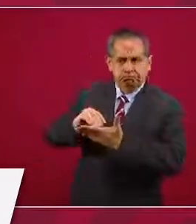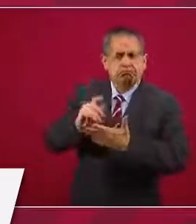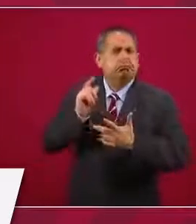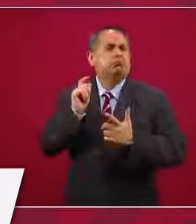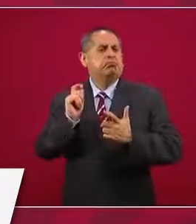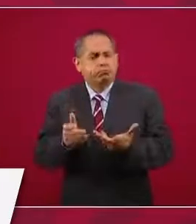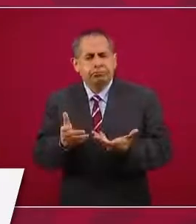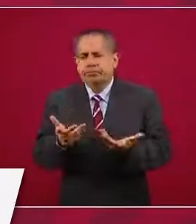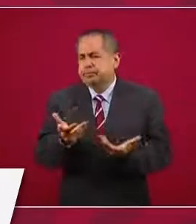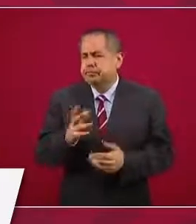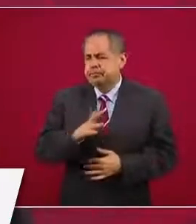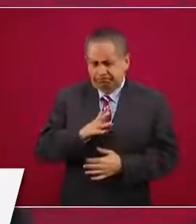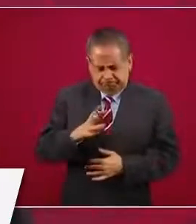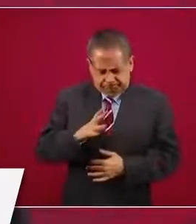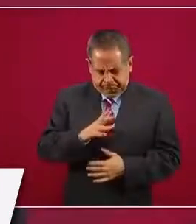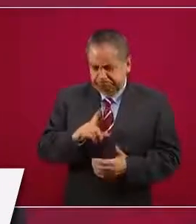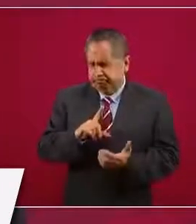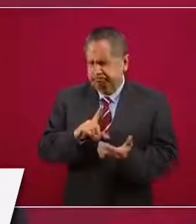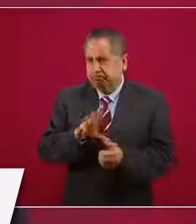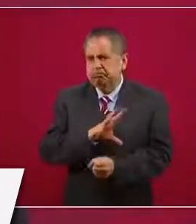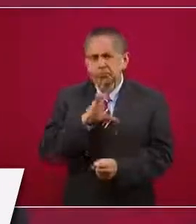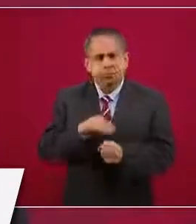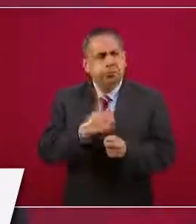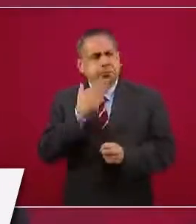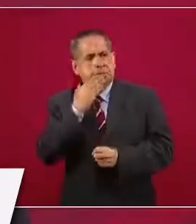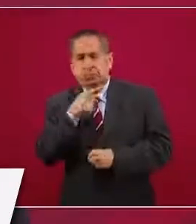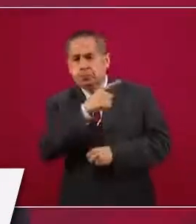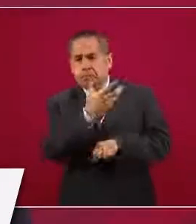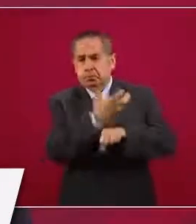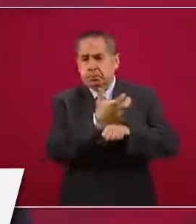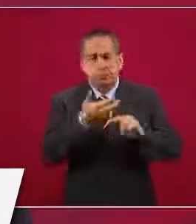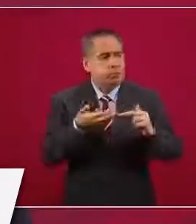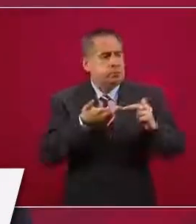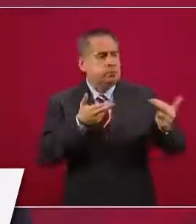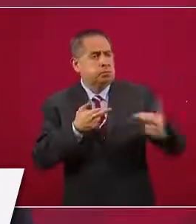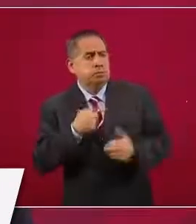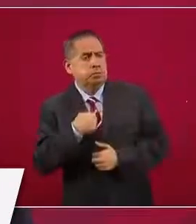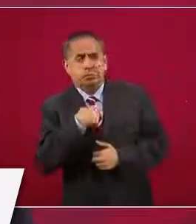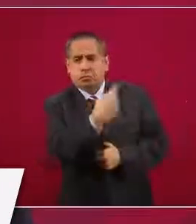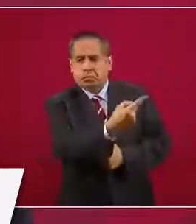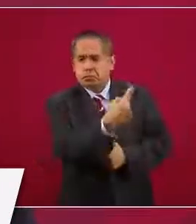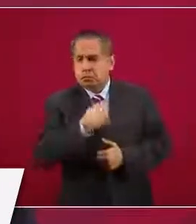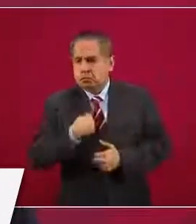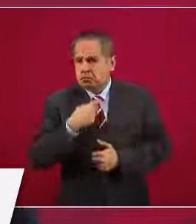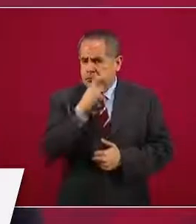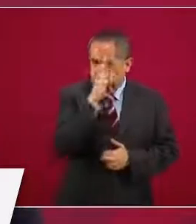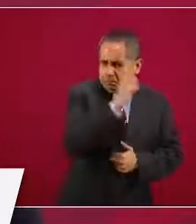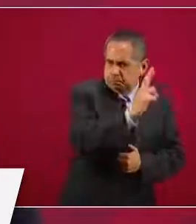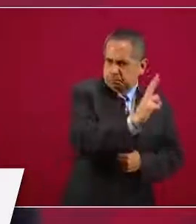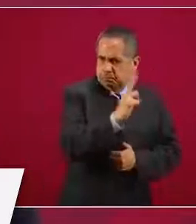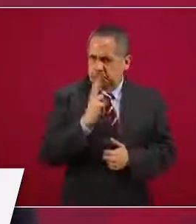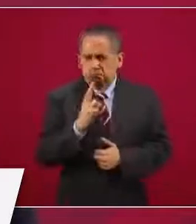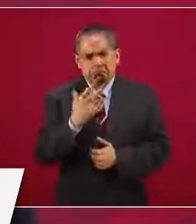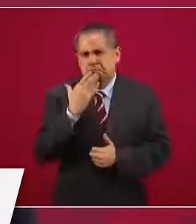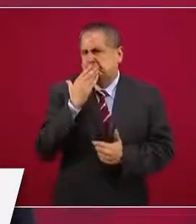una relación de respeto no sólo al gobierno,